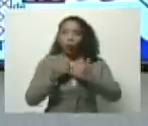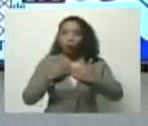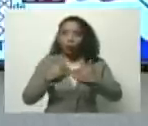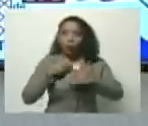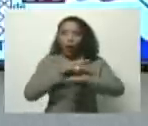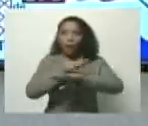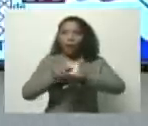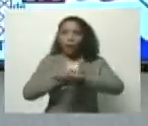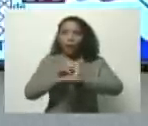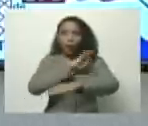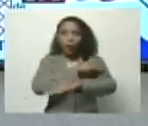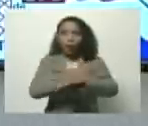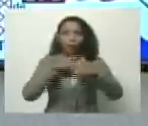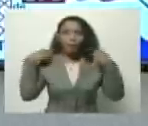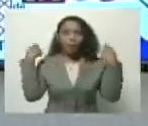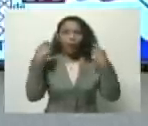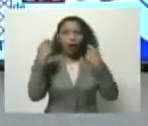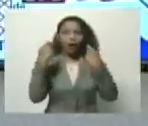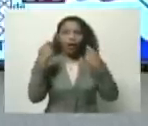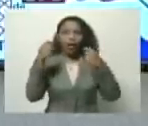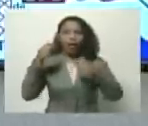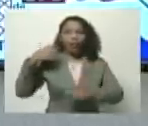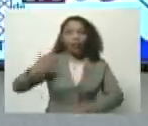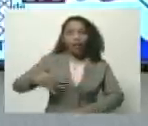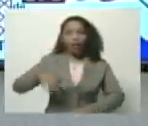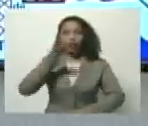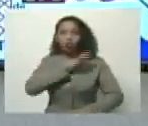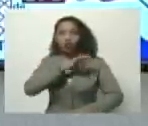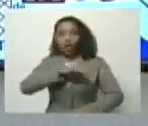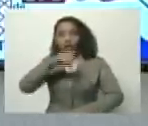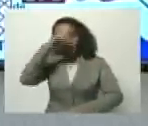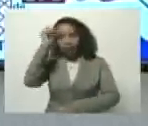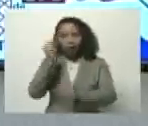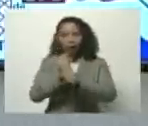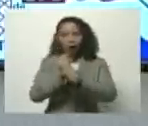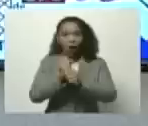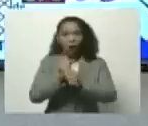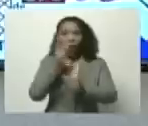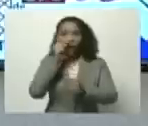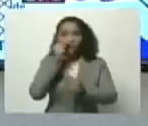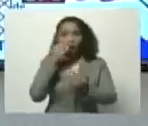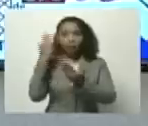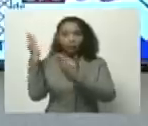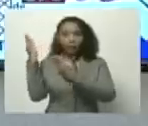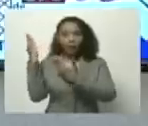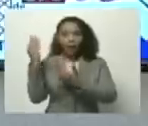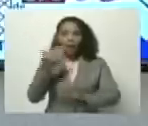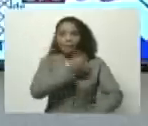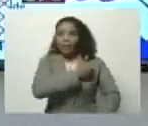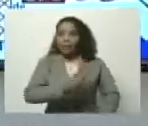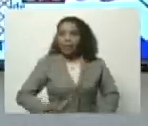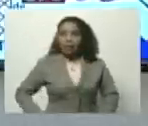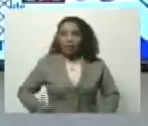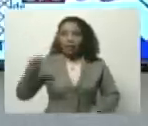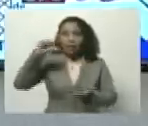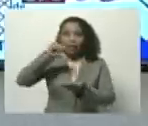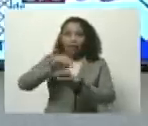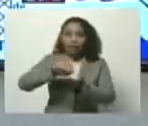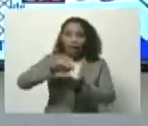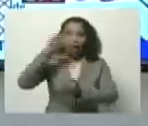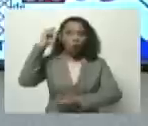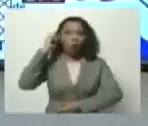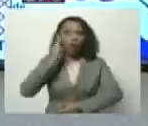Popular de Derecho Social Trabajo, José Ramón Rivero, el presidente de la Central Bolivariana